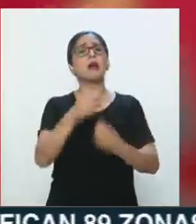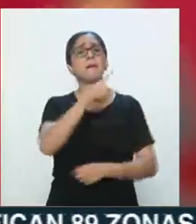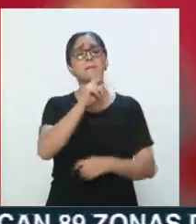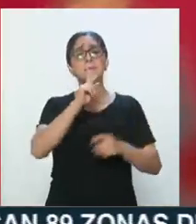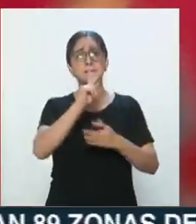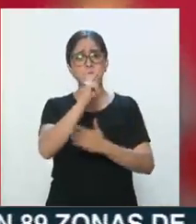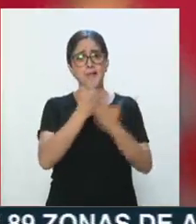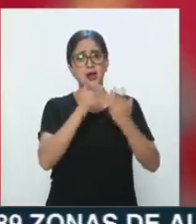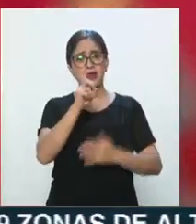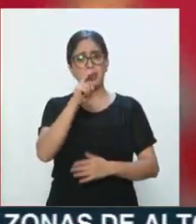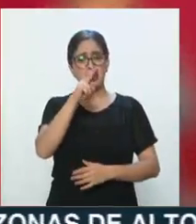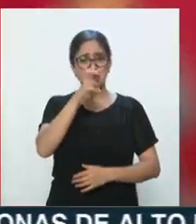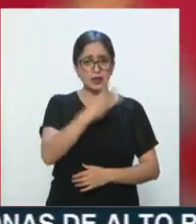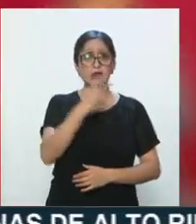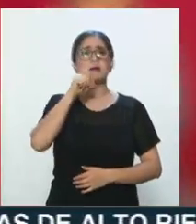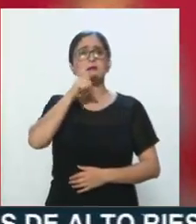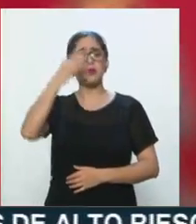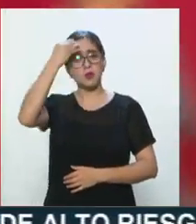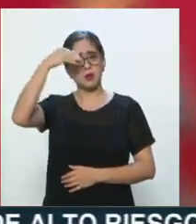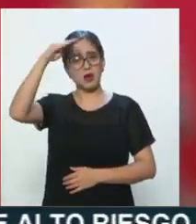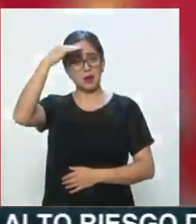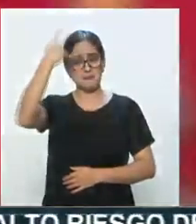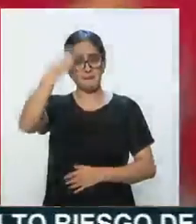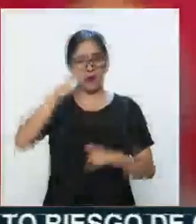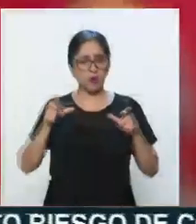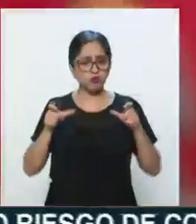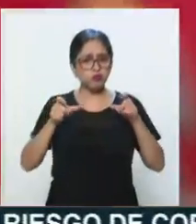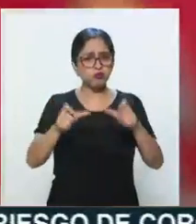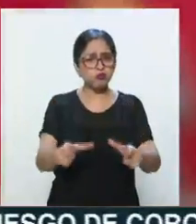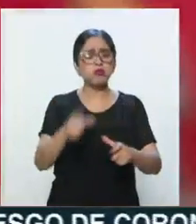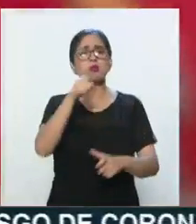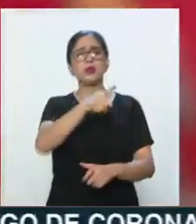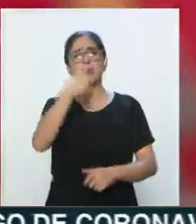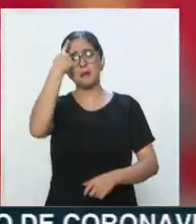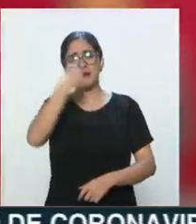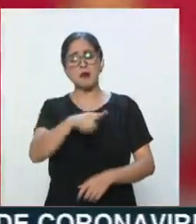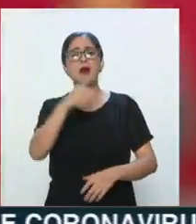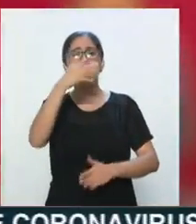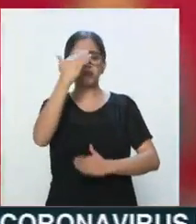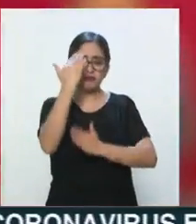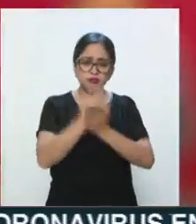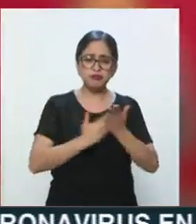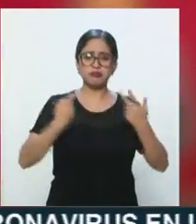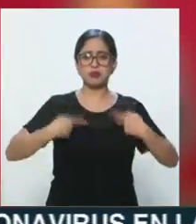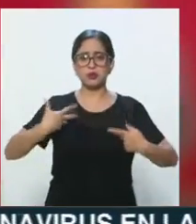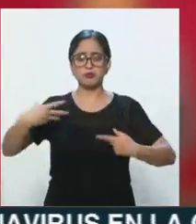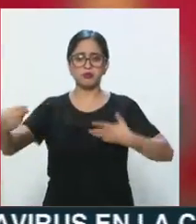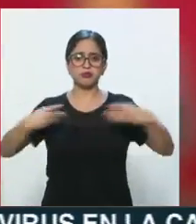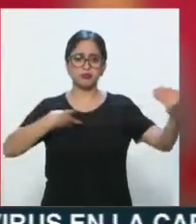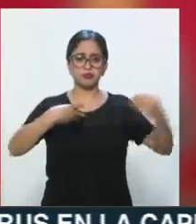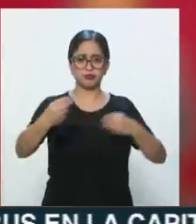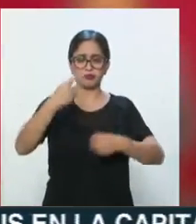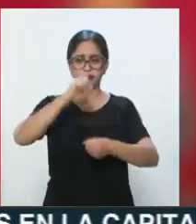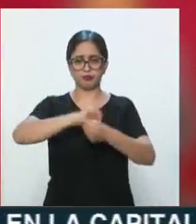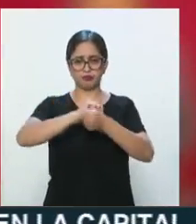el Plan Marina para reforzar la estrategia aplicada para enfrentar la epidemia de coronavirus. Tenemos